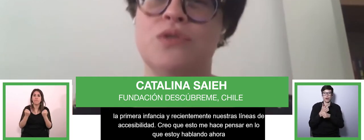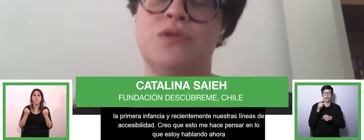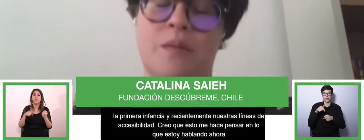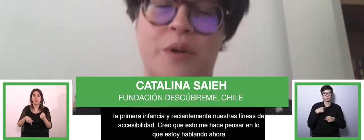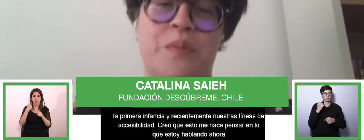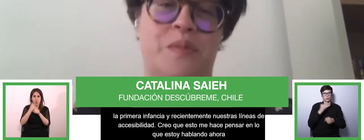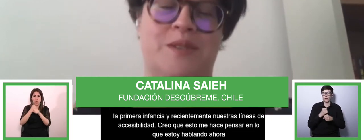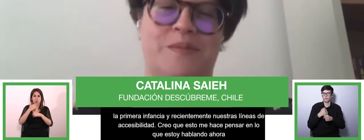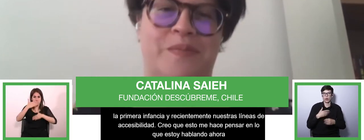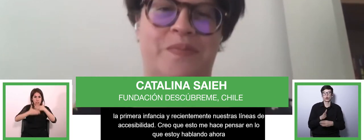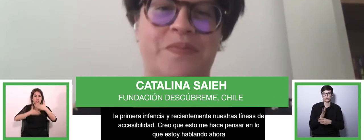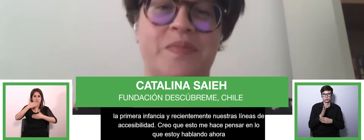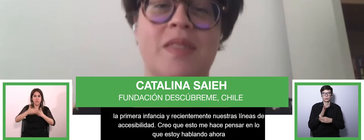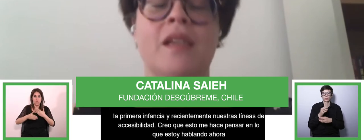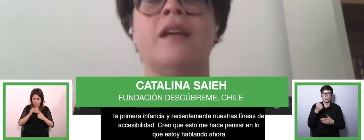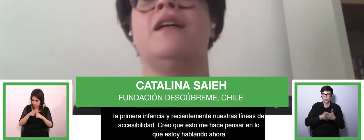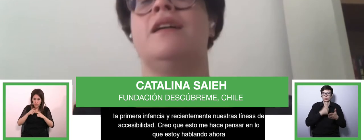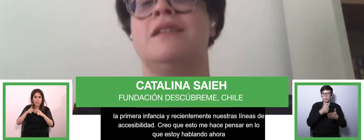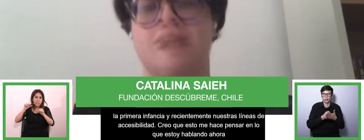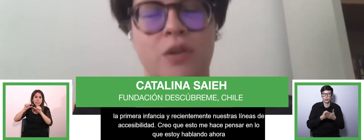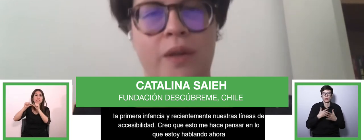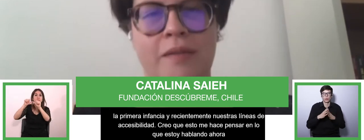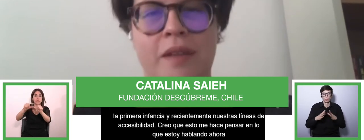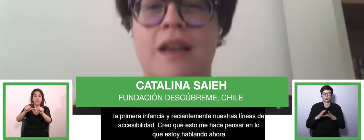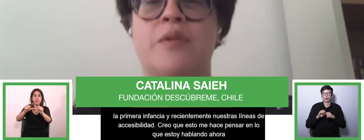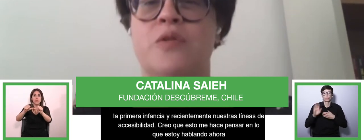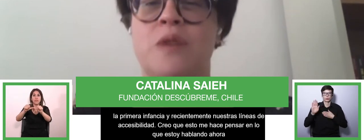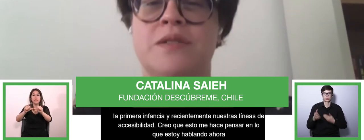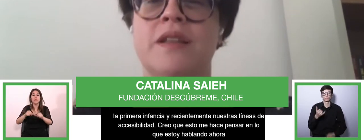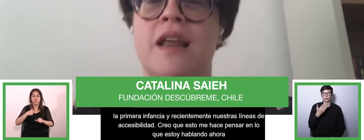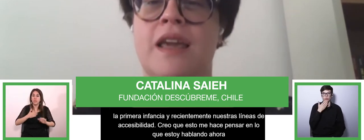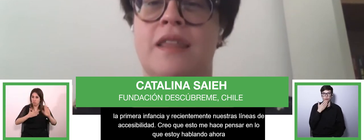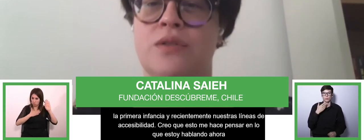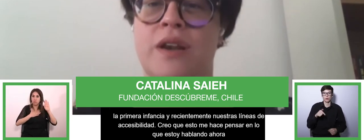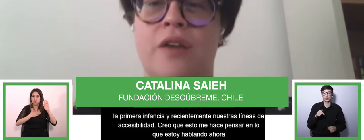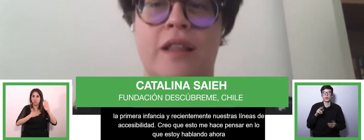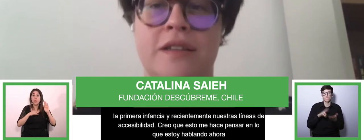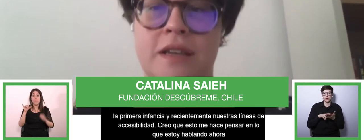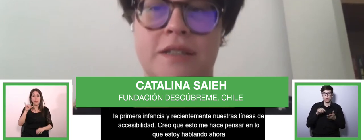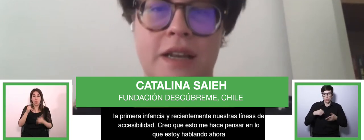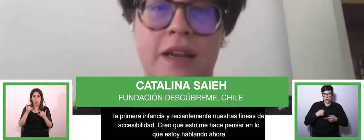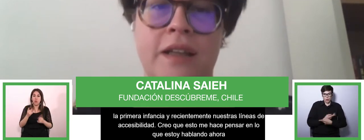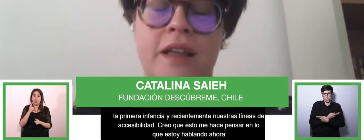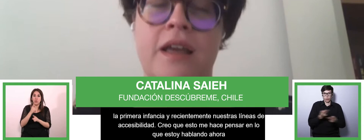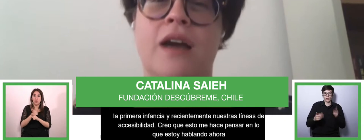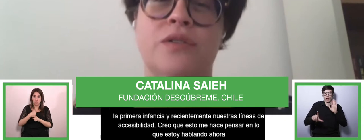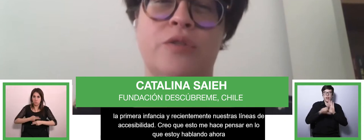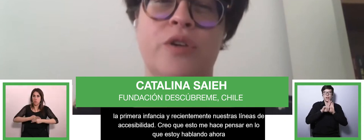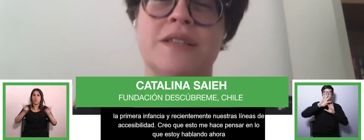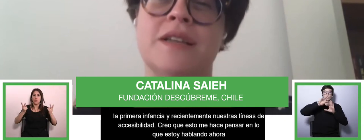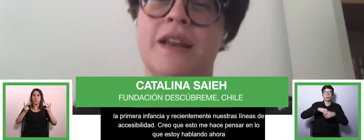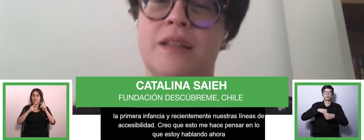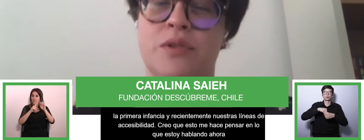realizando con mucho entusiasmo y compromiso. Sin duda, la promocación de la Ley de Inclusión Laboral en Chile